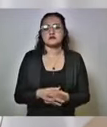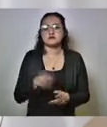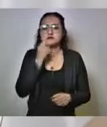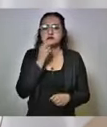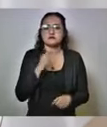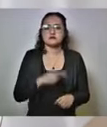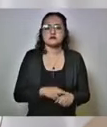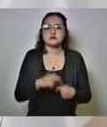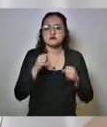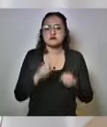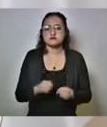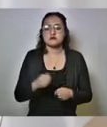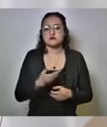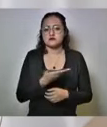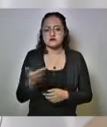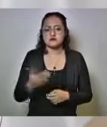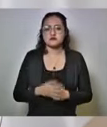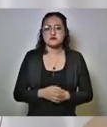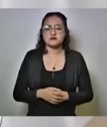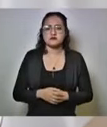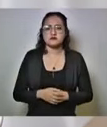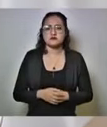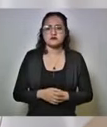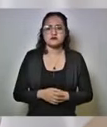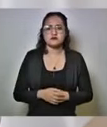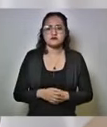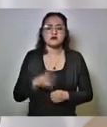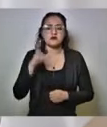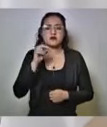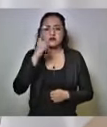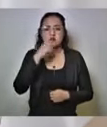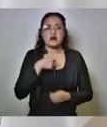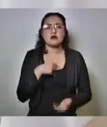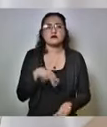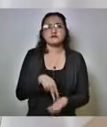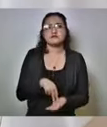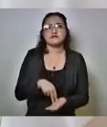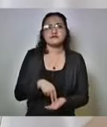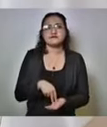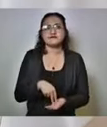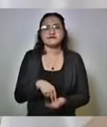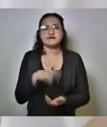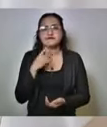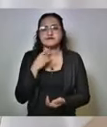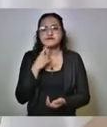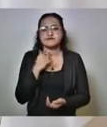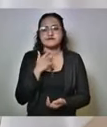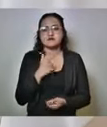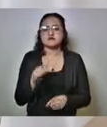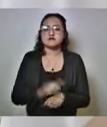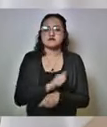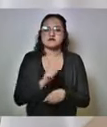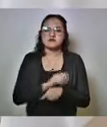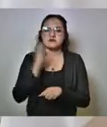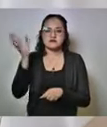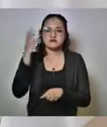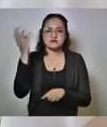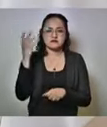la Secretaría de Seguridad Pública pero no para que estén parados patrullas de nosotros